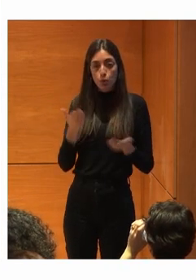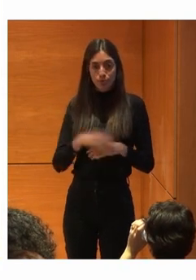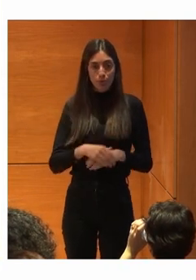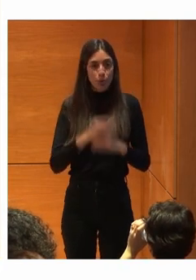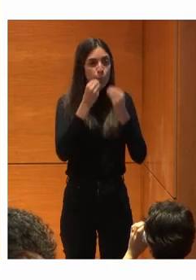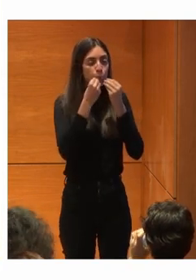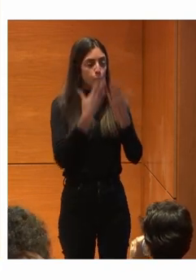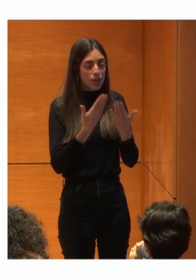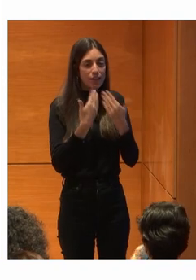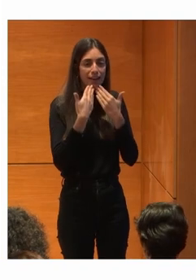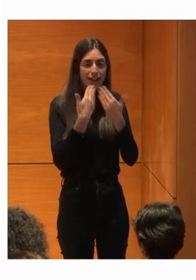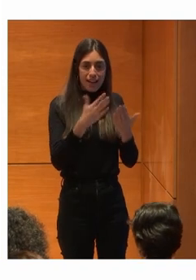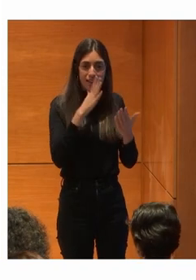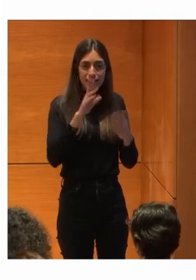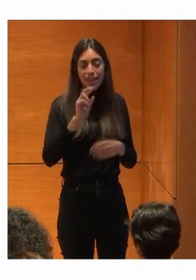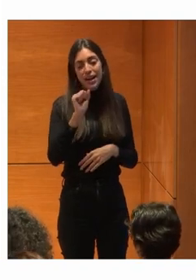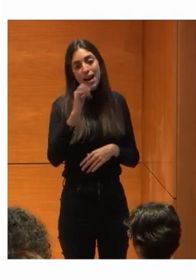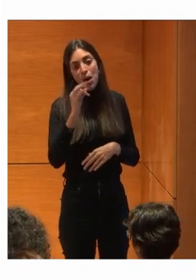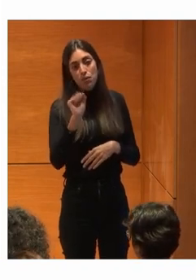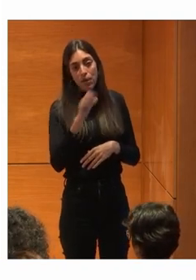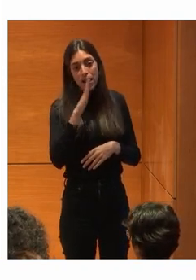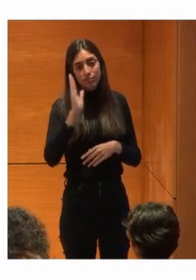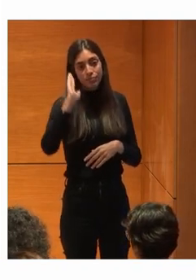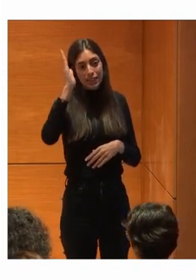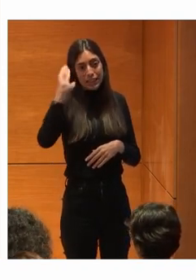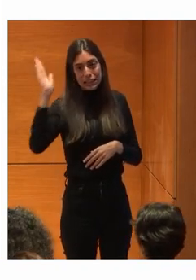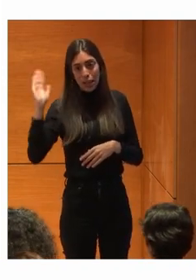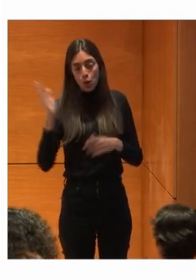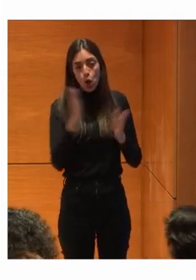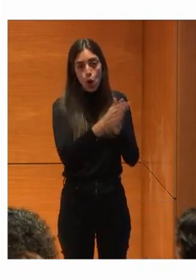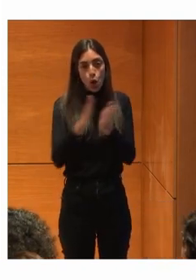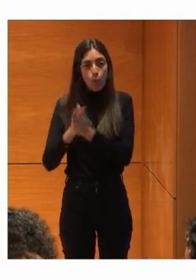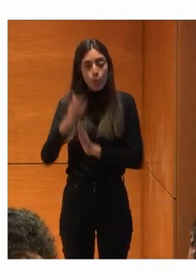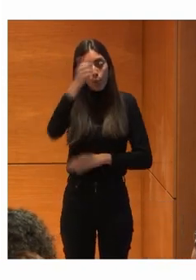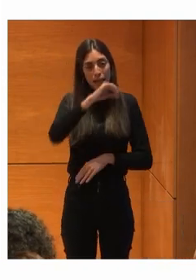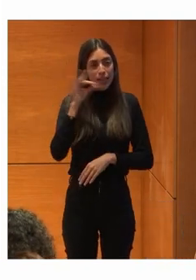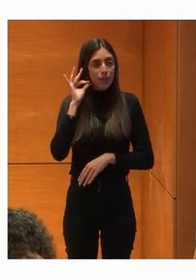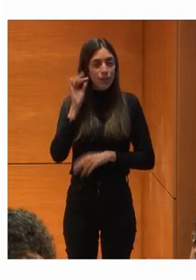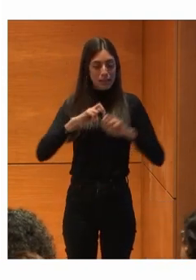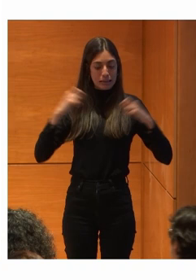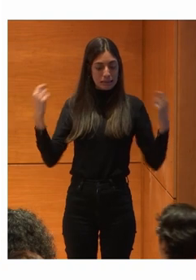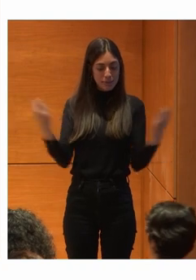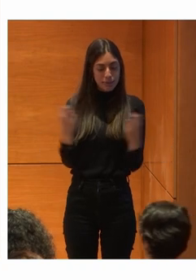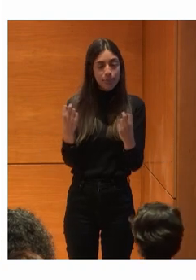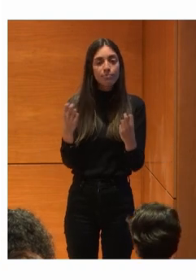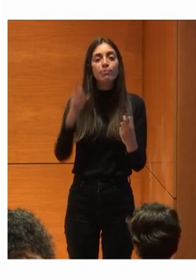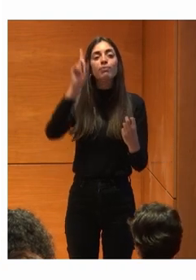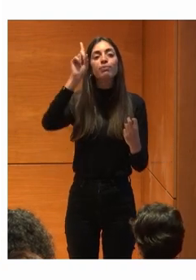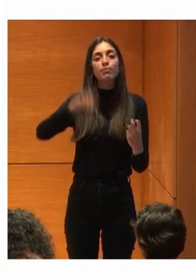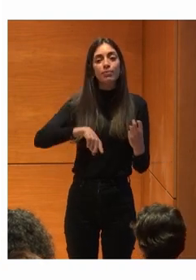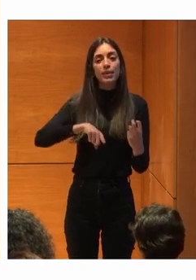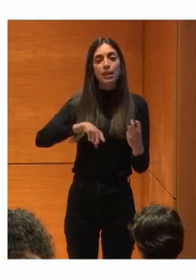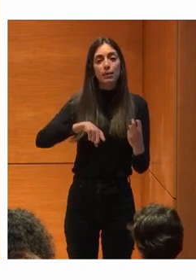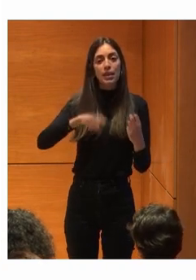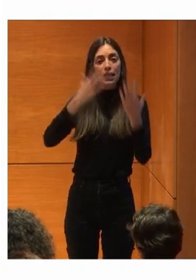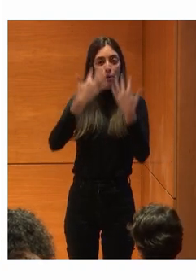gracias Rafa Y nada Saludar A mi compañera Y compañeros de mesa Y también a